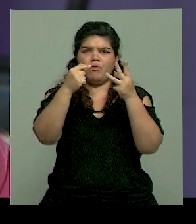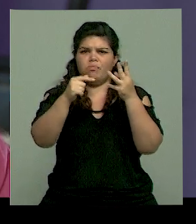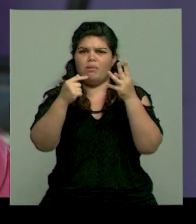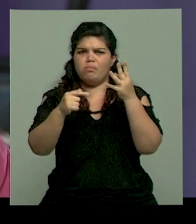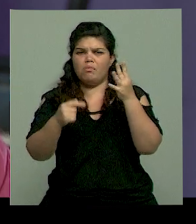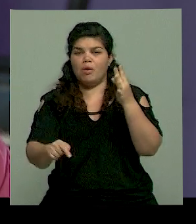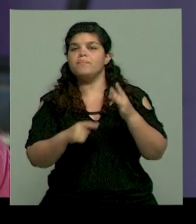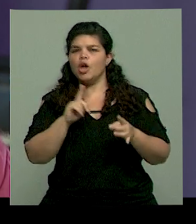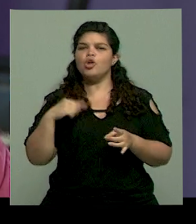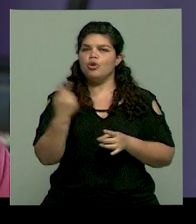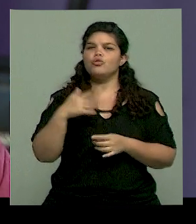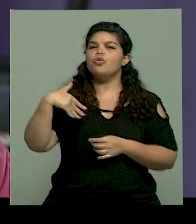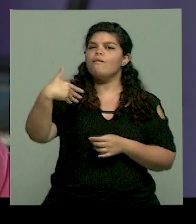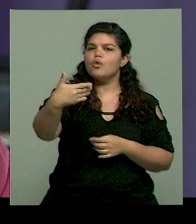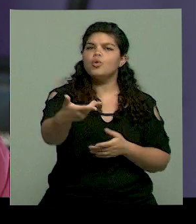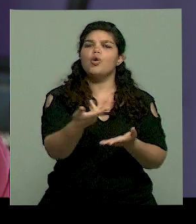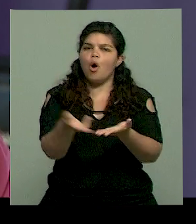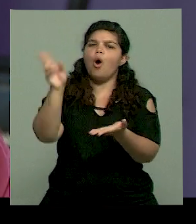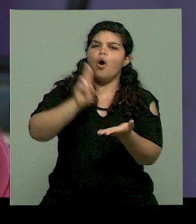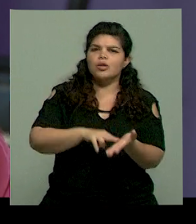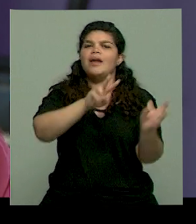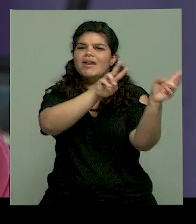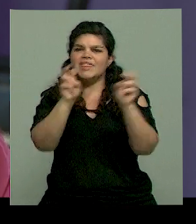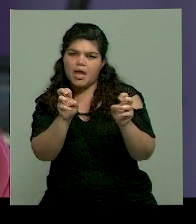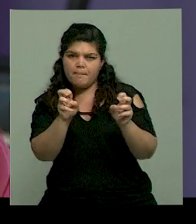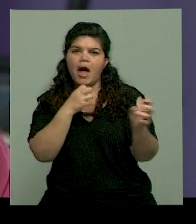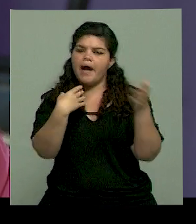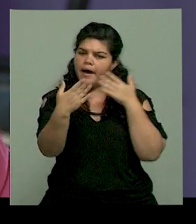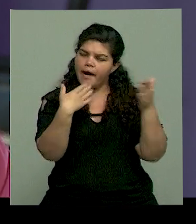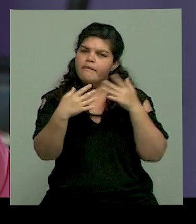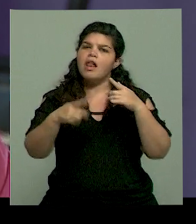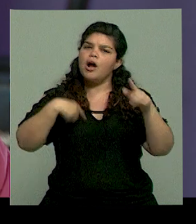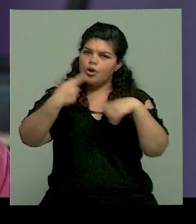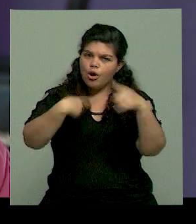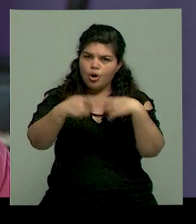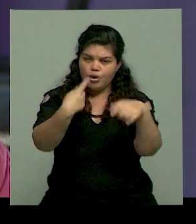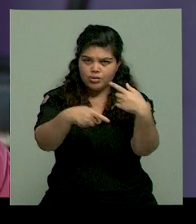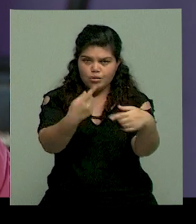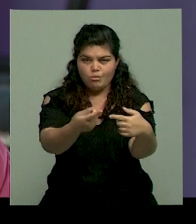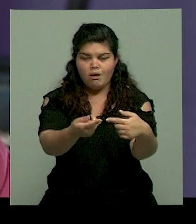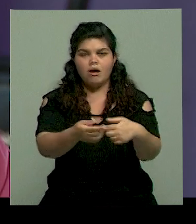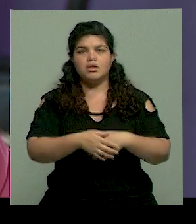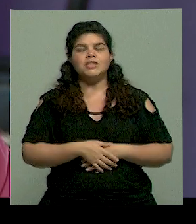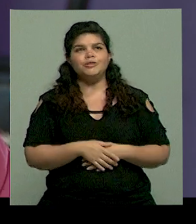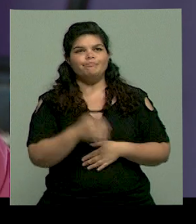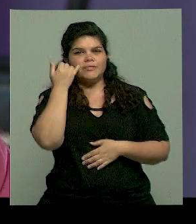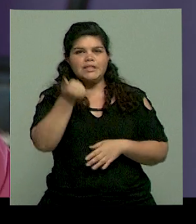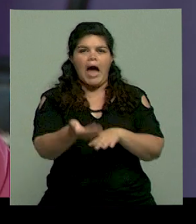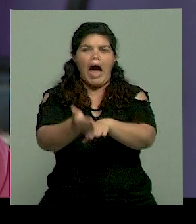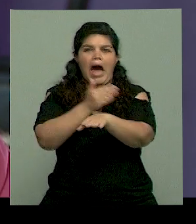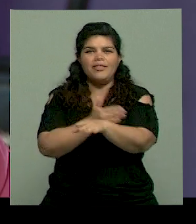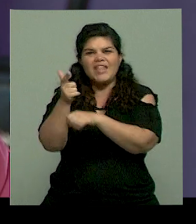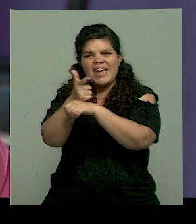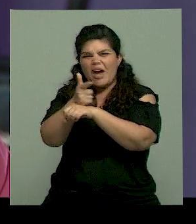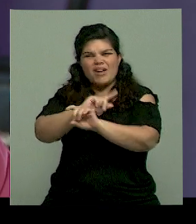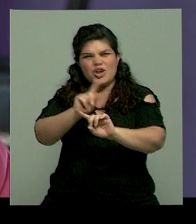a estar abordando a futuro, tal vez entre tanto con este tema que lo decíamos afuera, de la grabación que tiene que ver